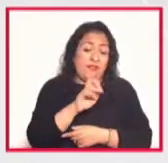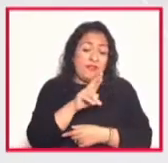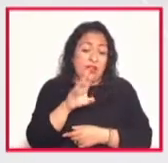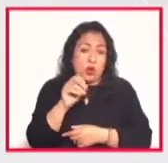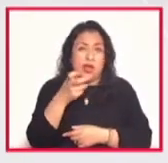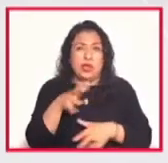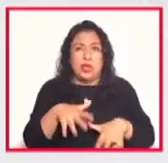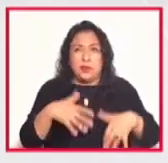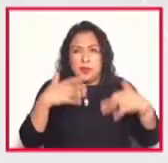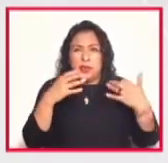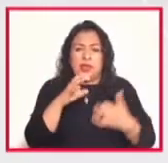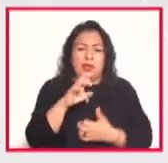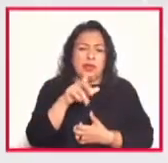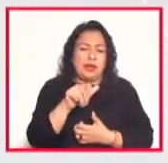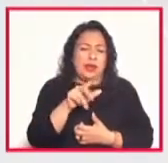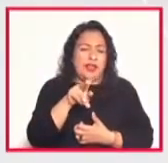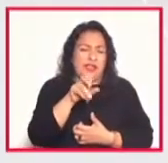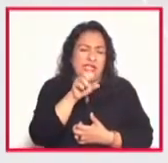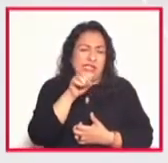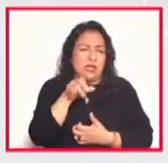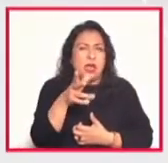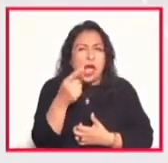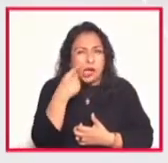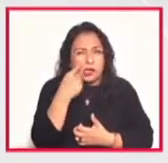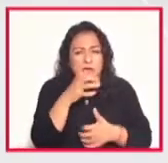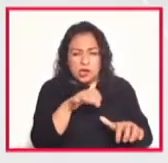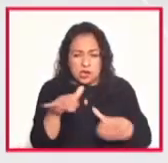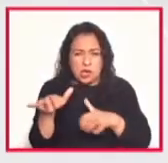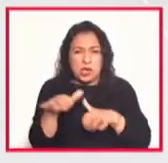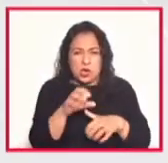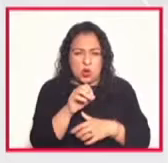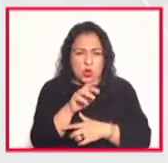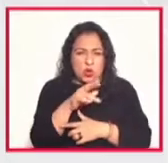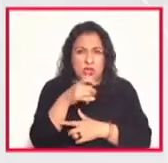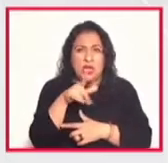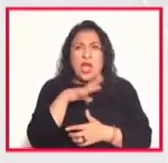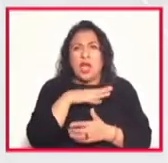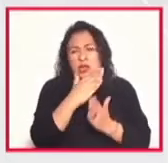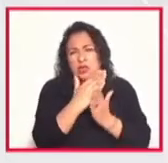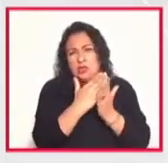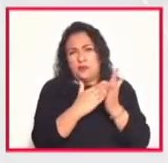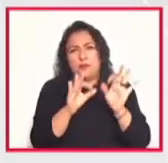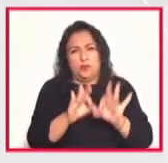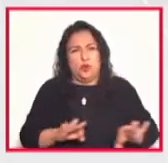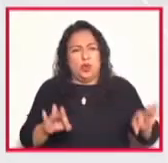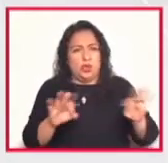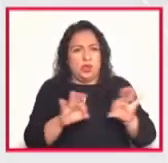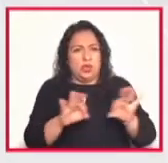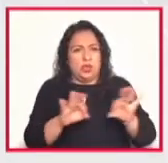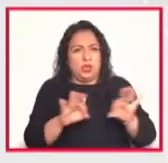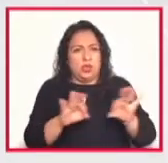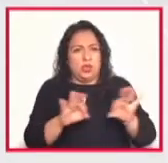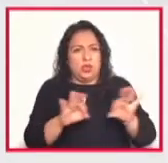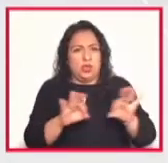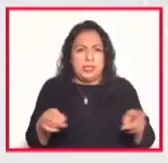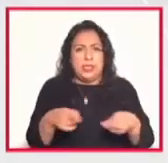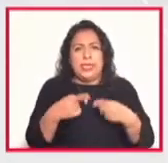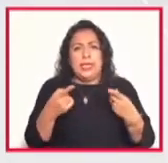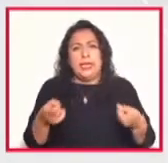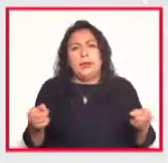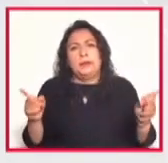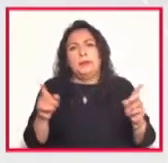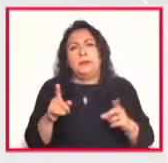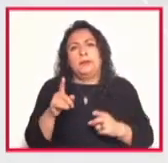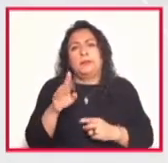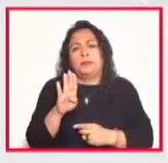de clavecín normalmente el órgano y el clavecín comparten un repertorio muy importante durante el periodo barroco